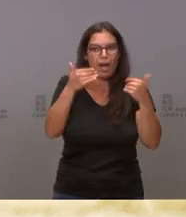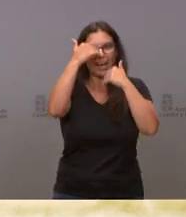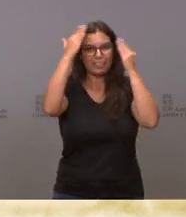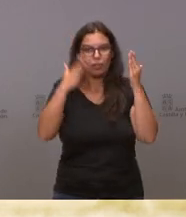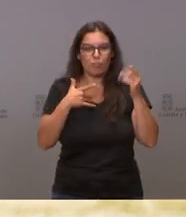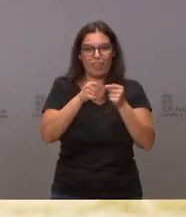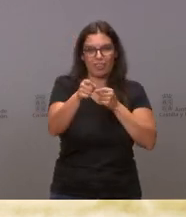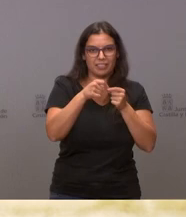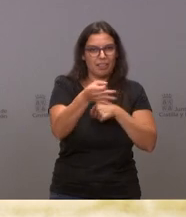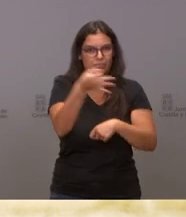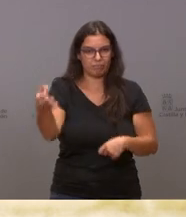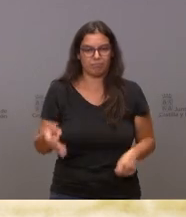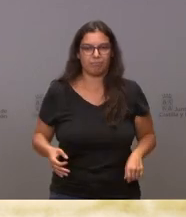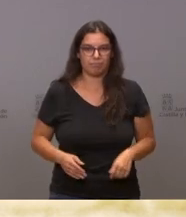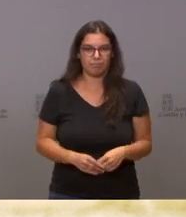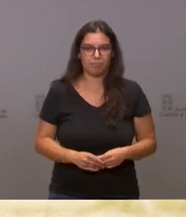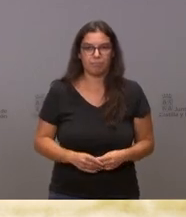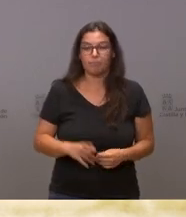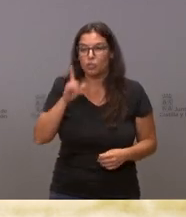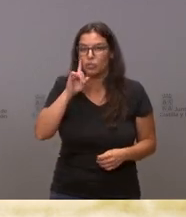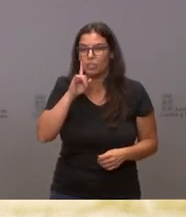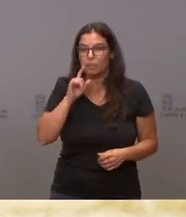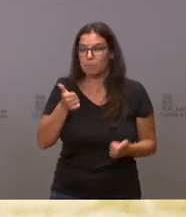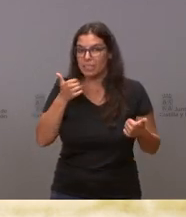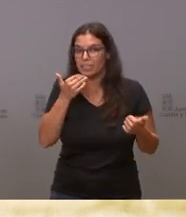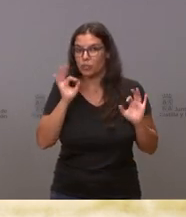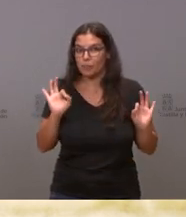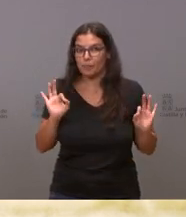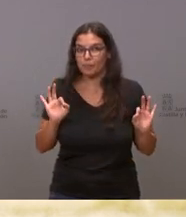de manera eficaz. No sé si hay alguna pregunta más.